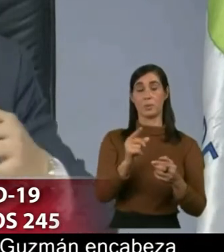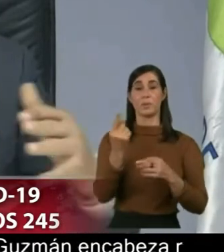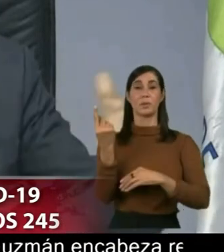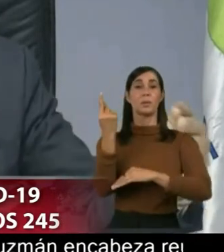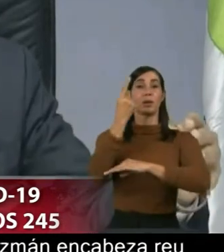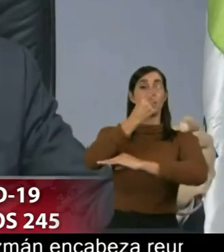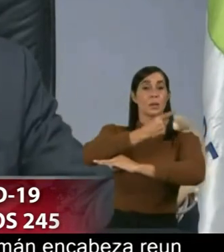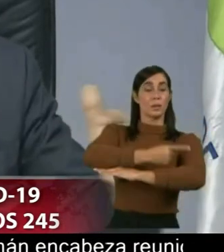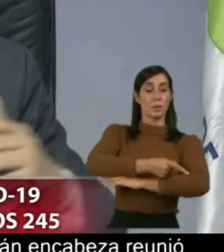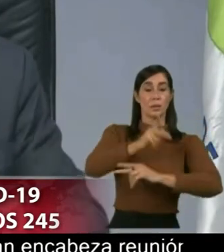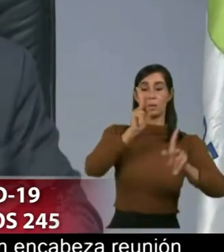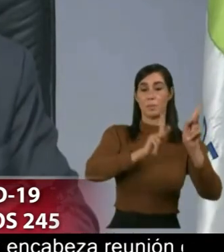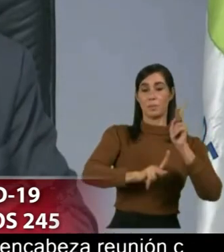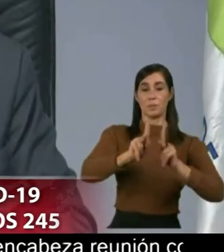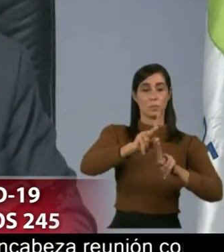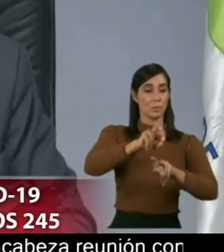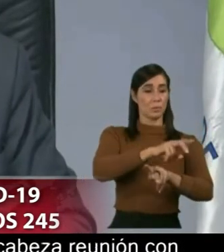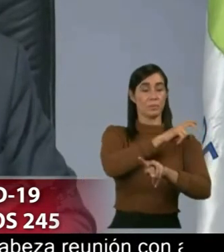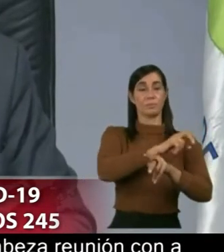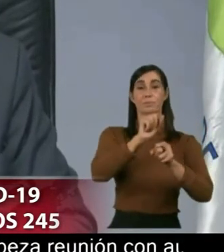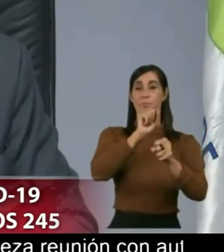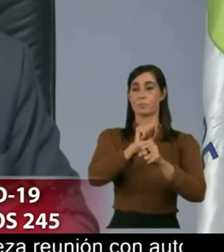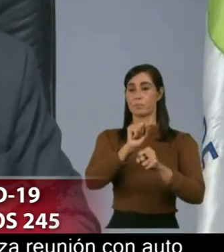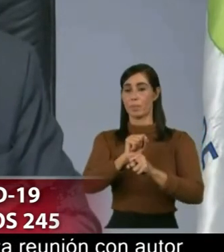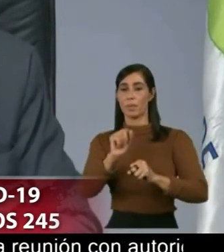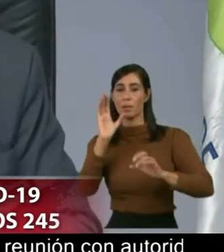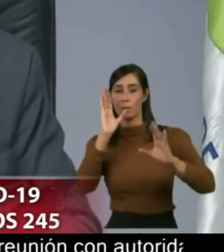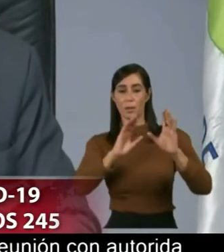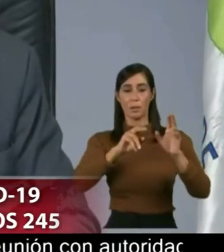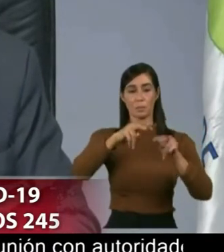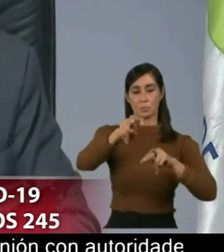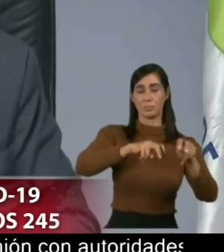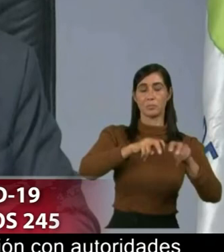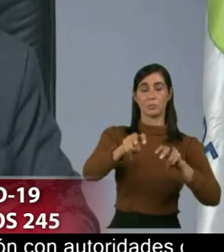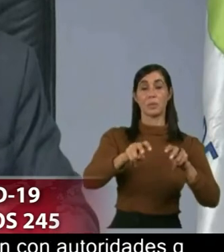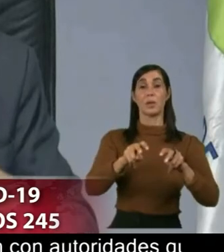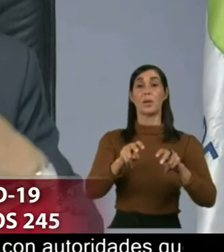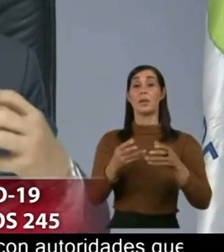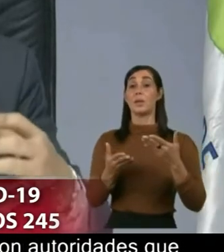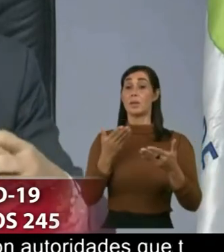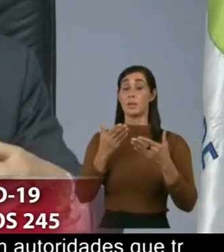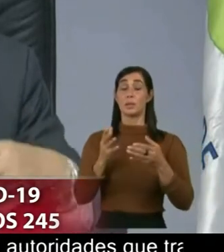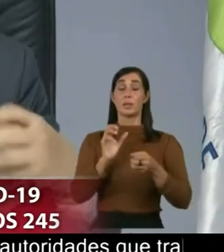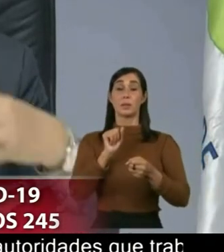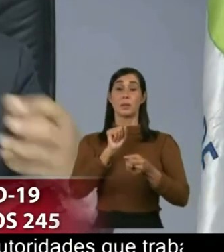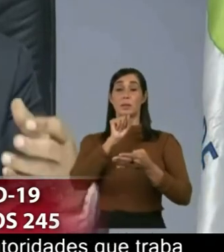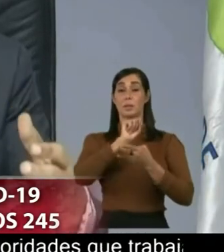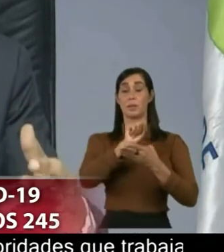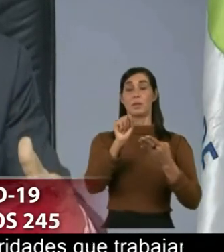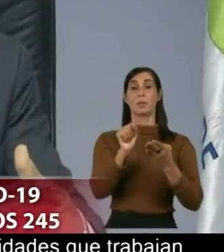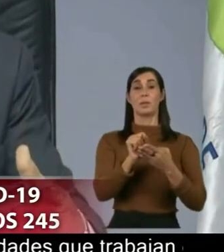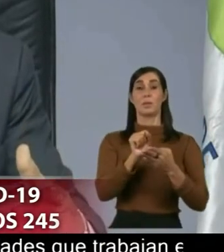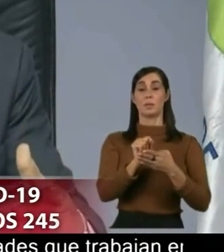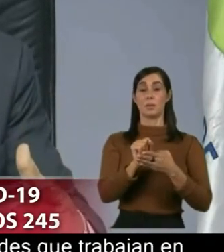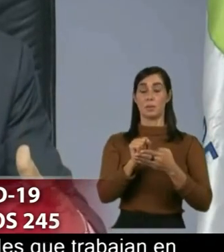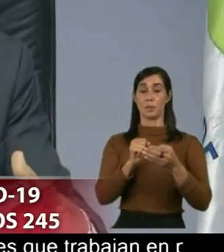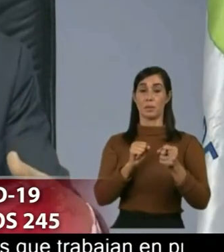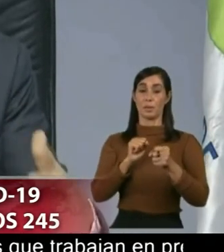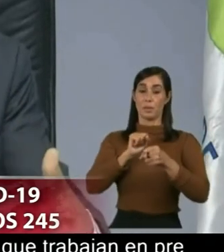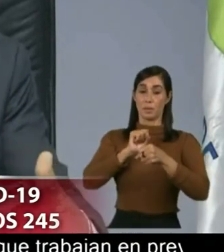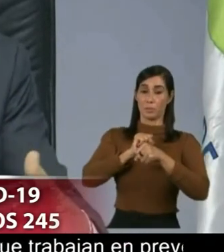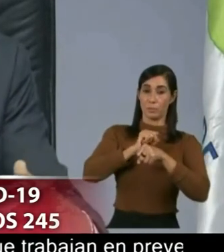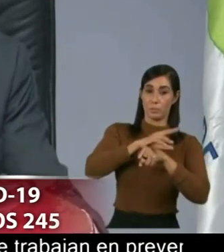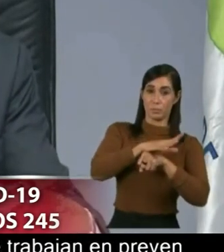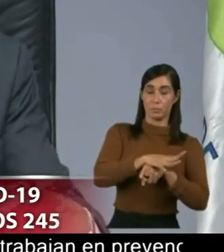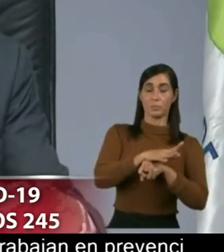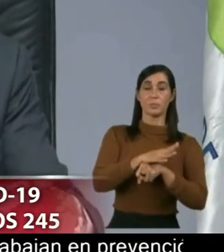día la gente se moviliza y se han creado situaciones que favorecen lo que usted está diciendo